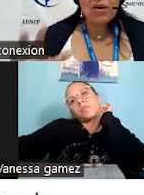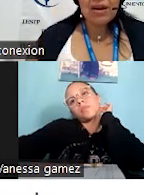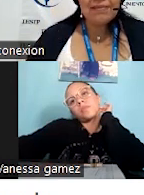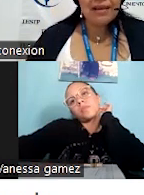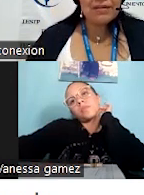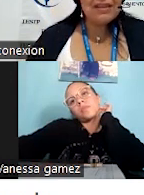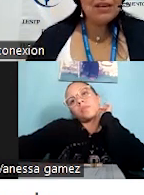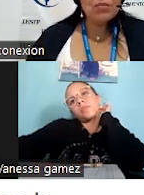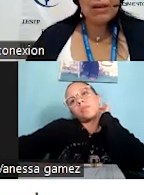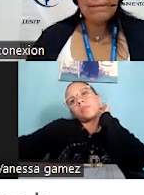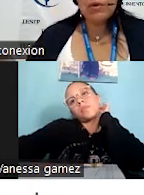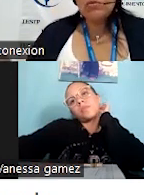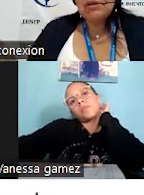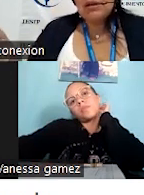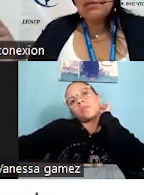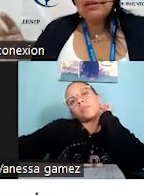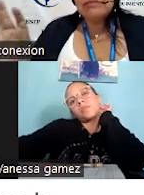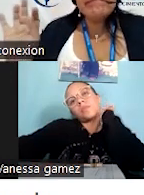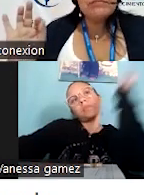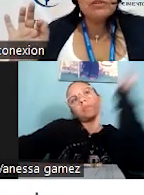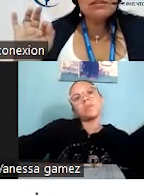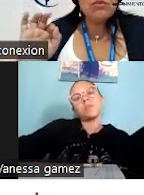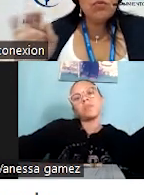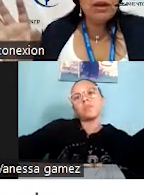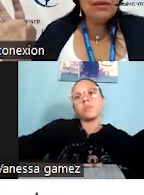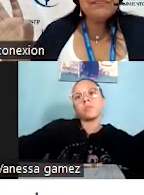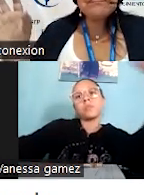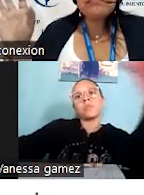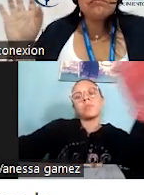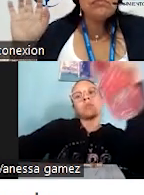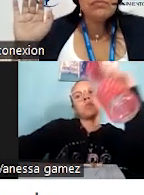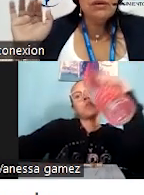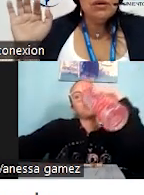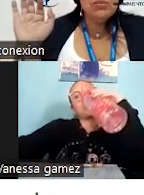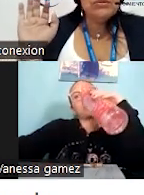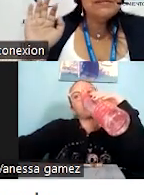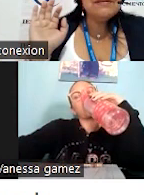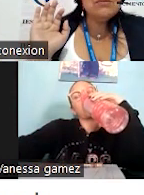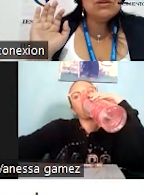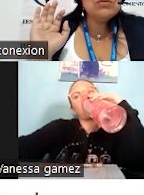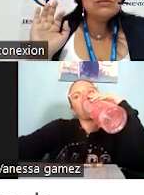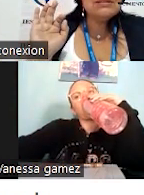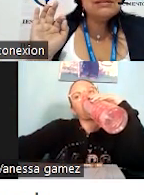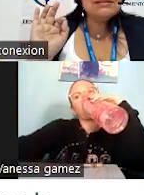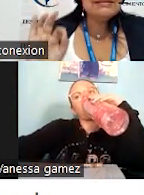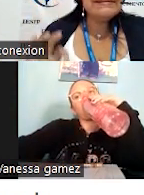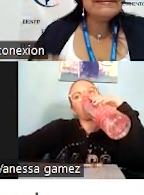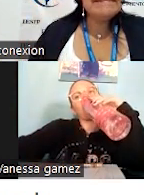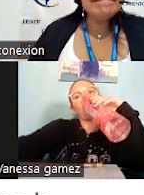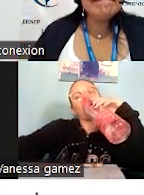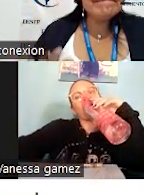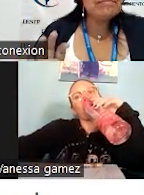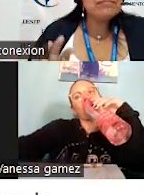y tal. Este, sí, de pronto agarró y se fue, por decir una cosa,